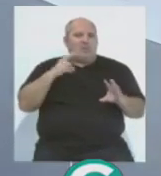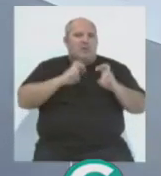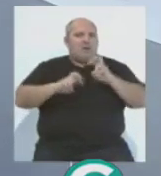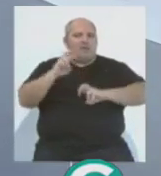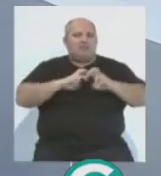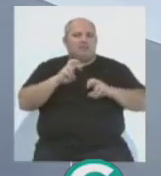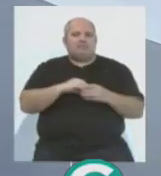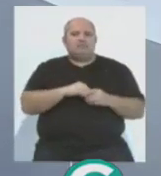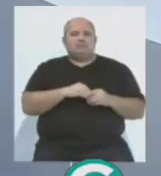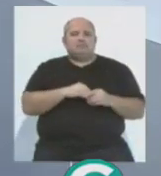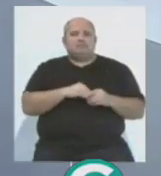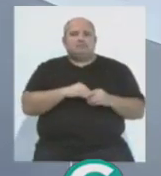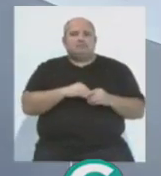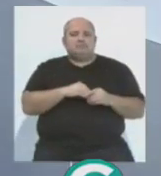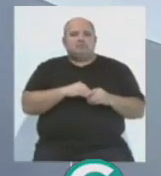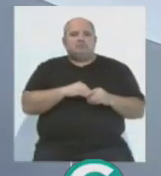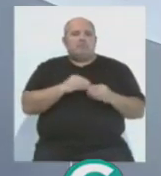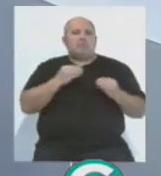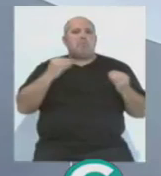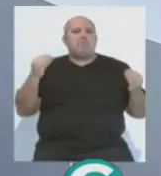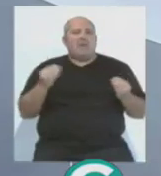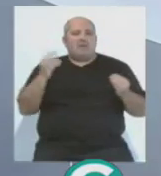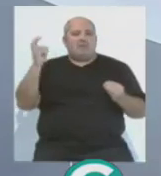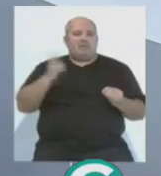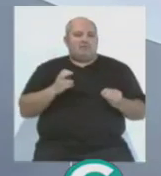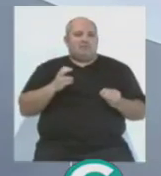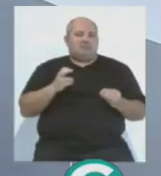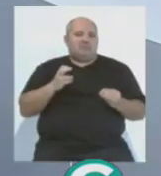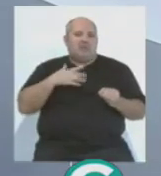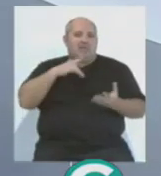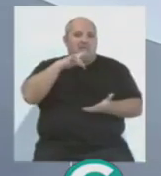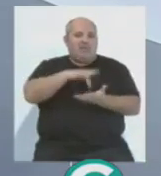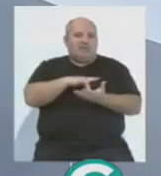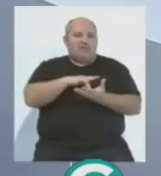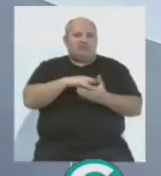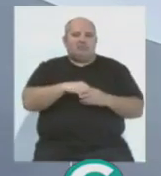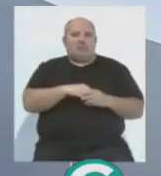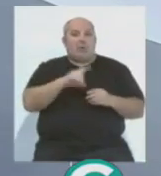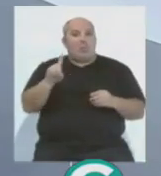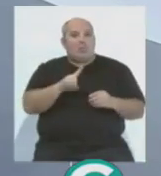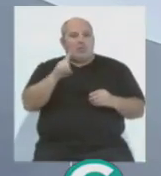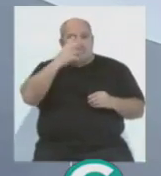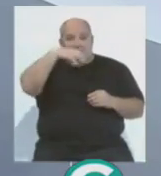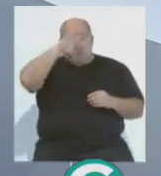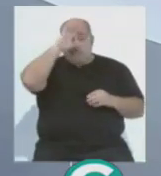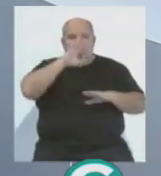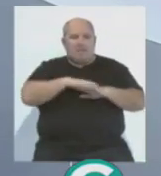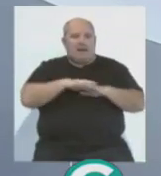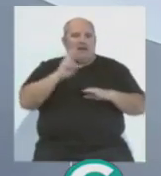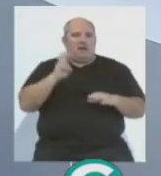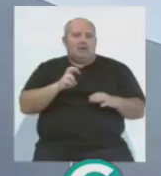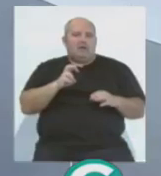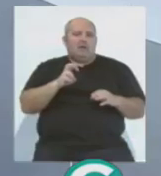sido mejor que hubieran llegado el día 1 de enero para tener